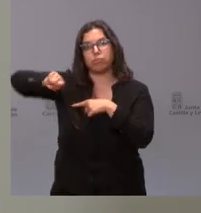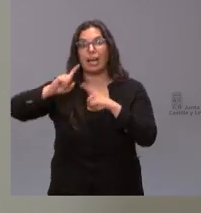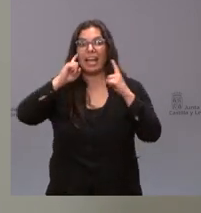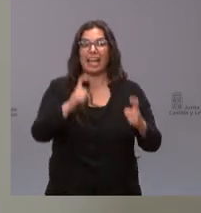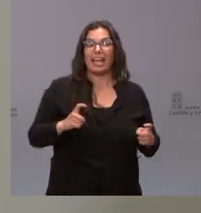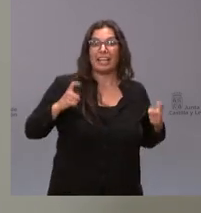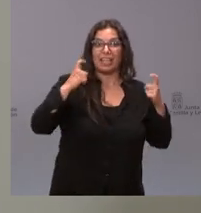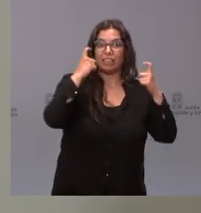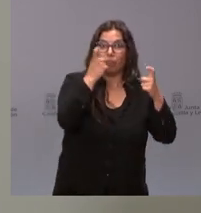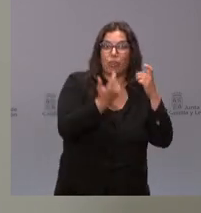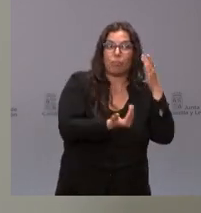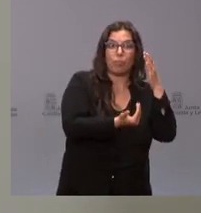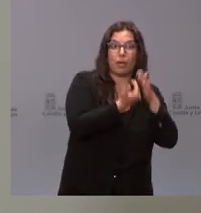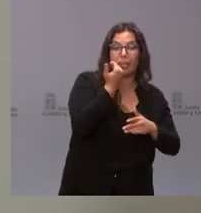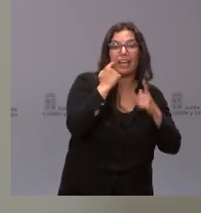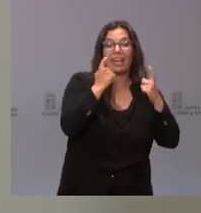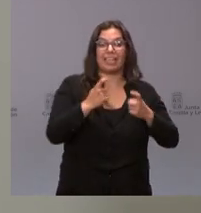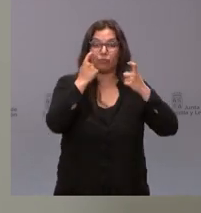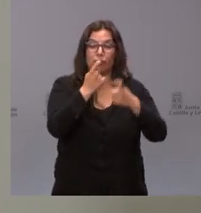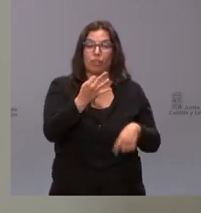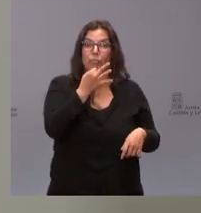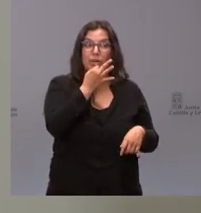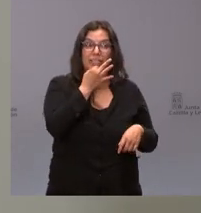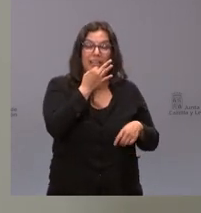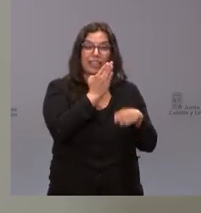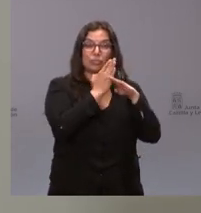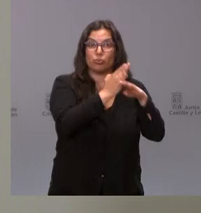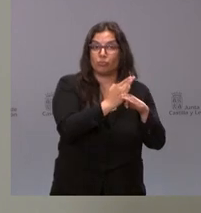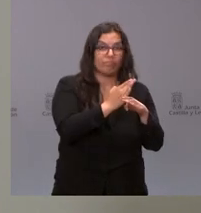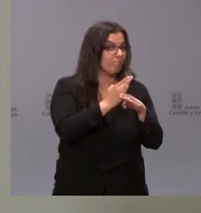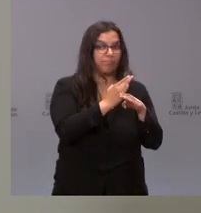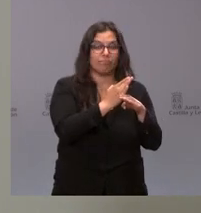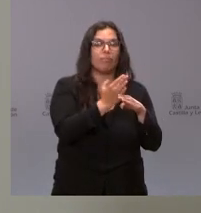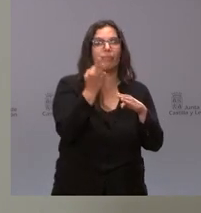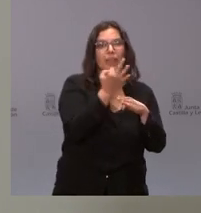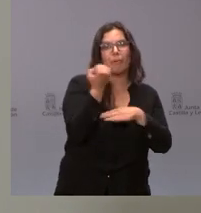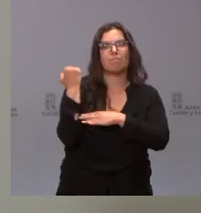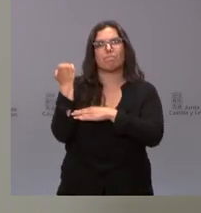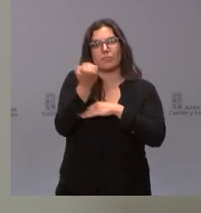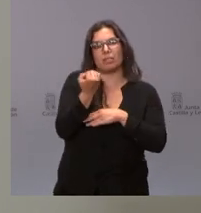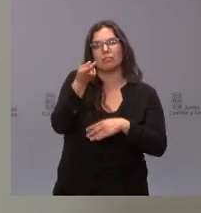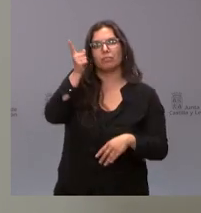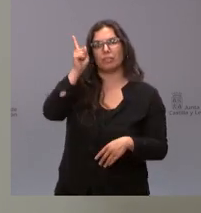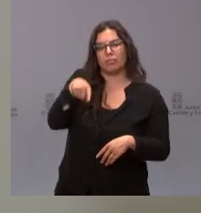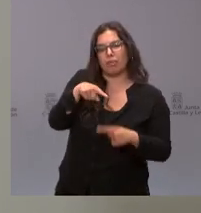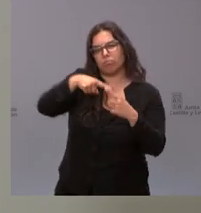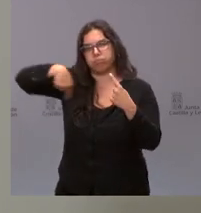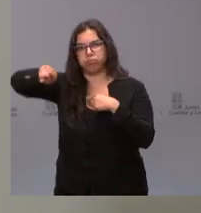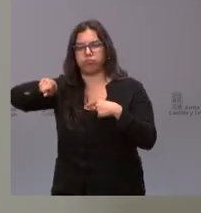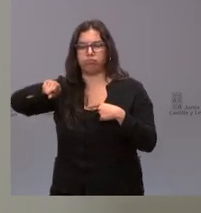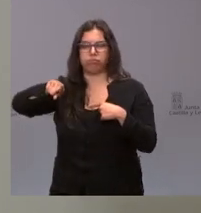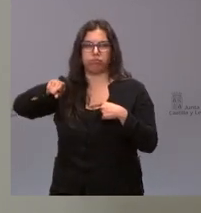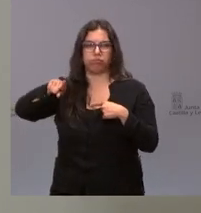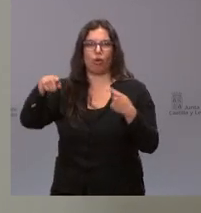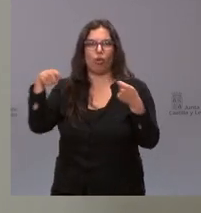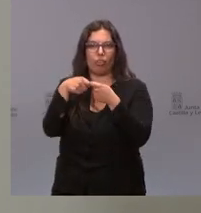reforzar la actividad por la mañana y el esfuerzo de abrir quirófanos por la tarde pues tenga que ser complementado con algún tipo de